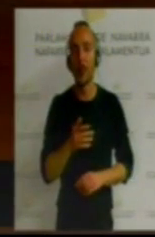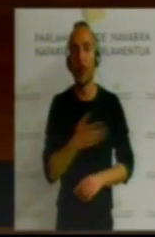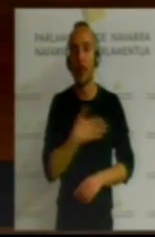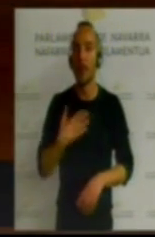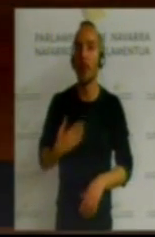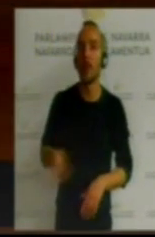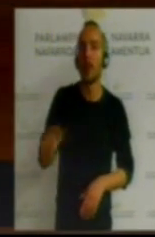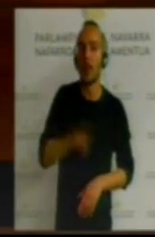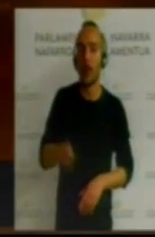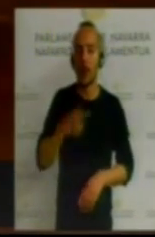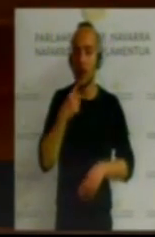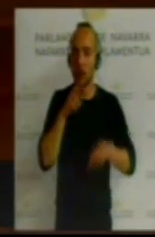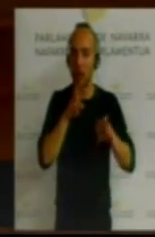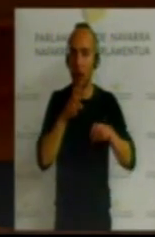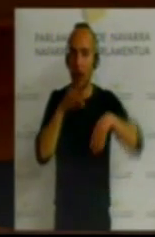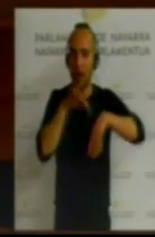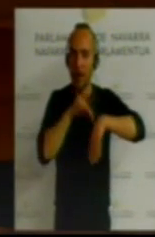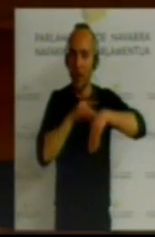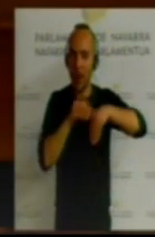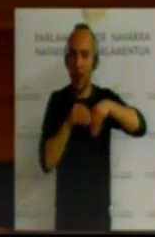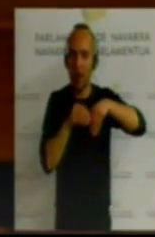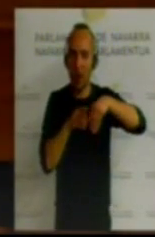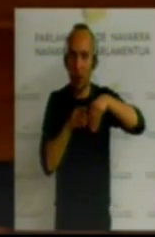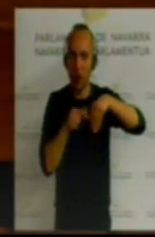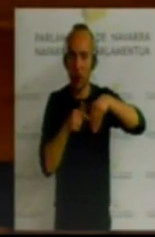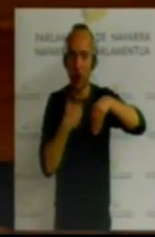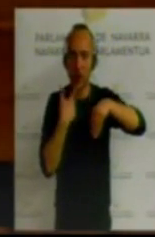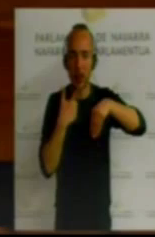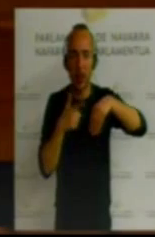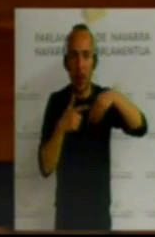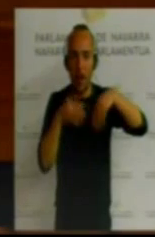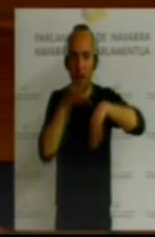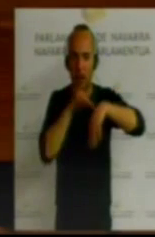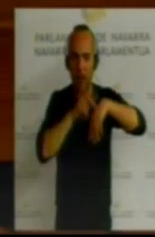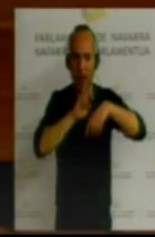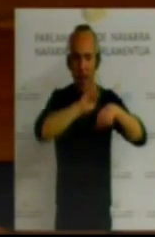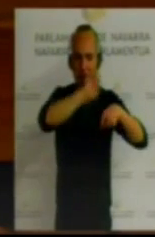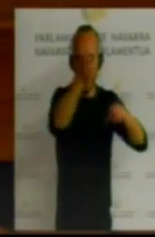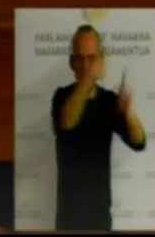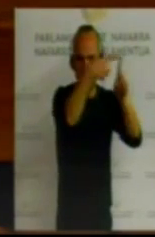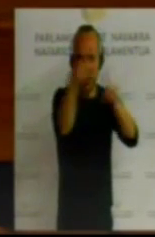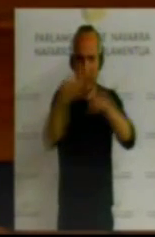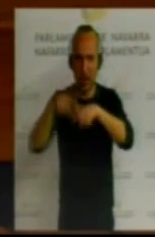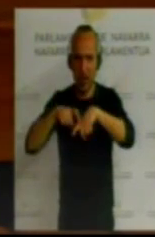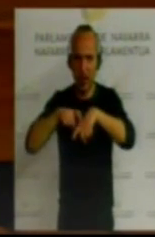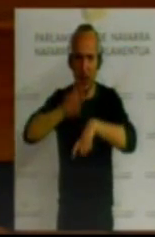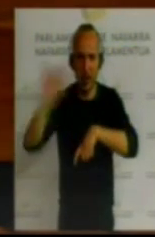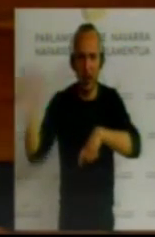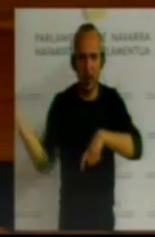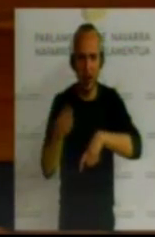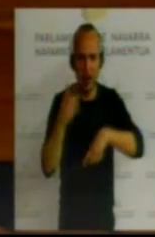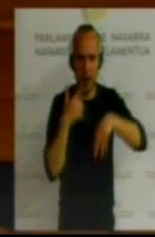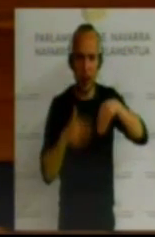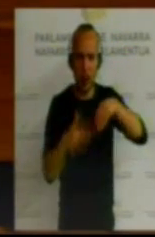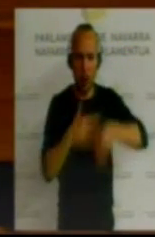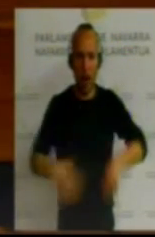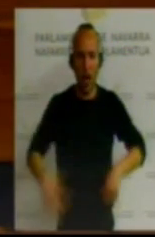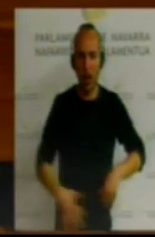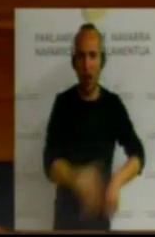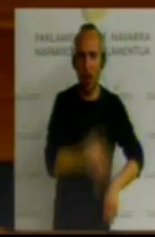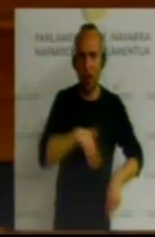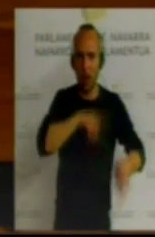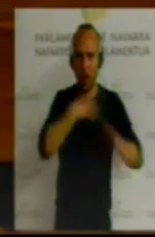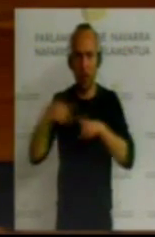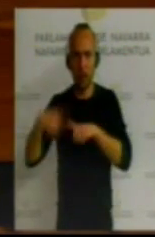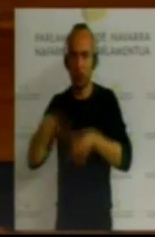de la endometriosis, como una enfermedad de gran variabilidad en sus formas de presentación, de localización muy diversa, con